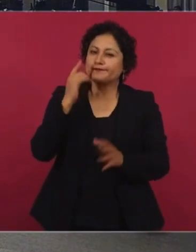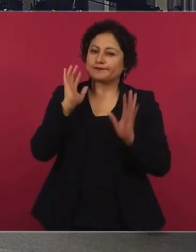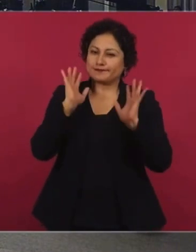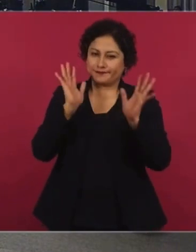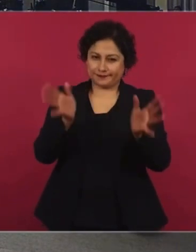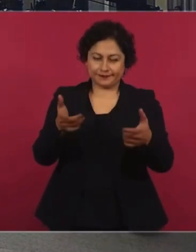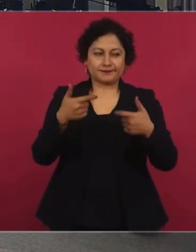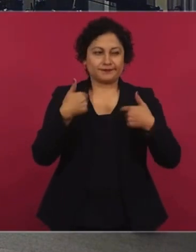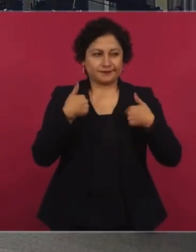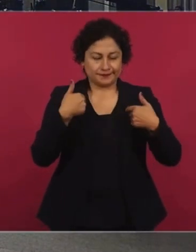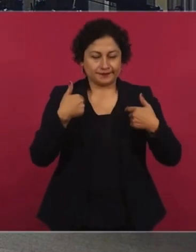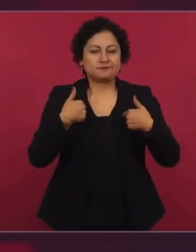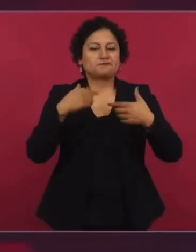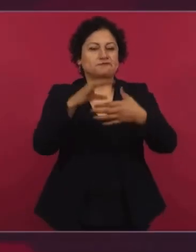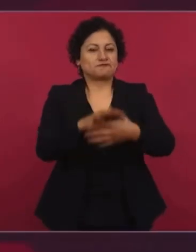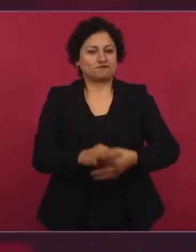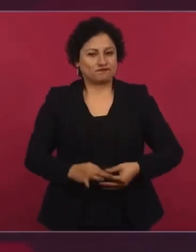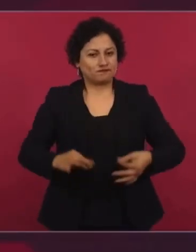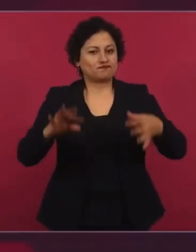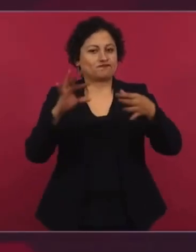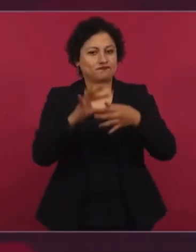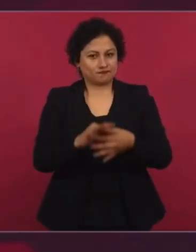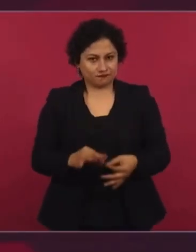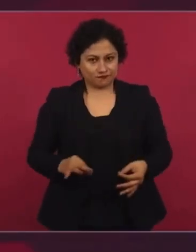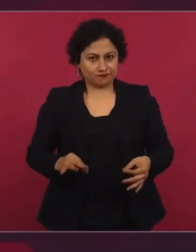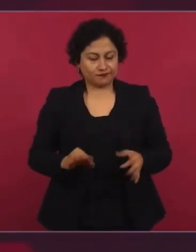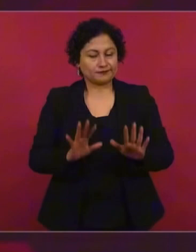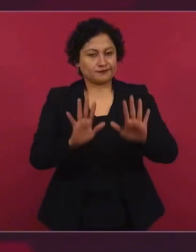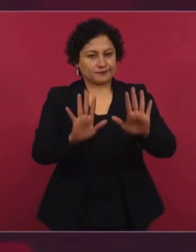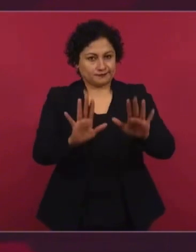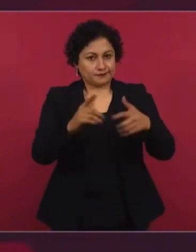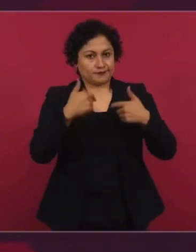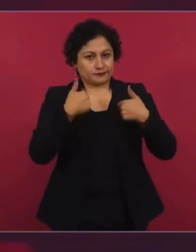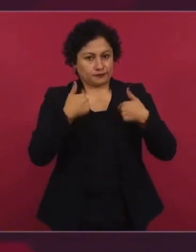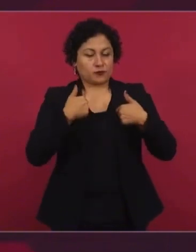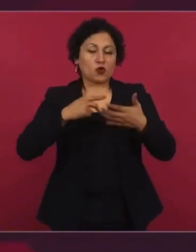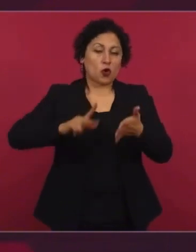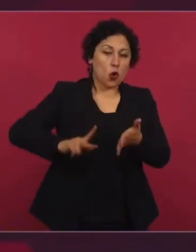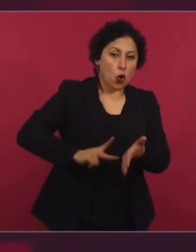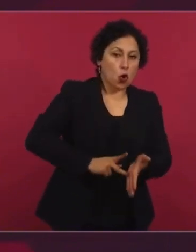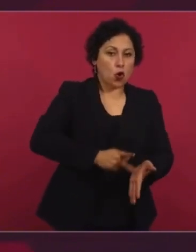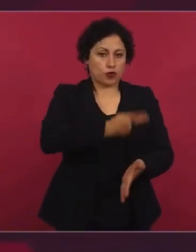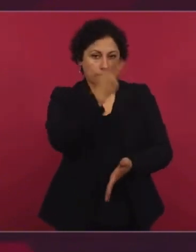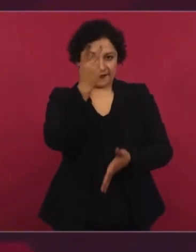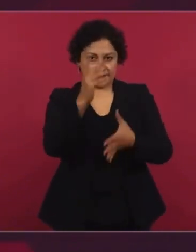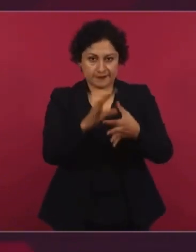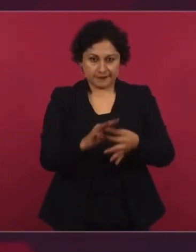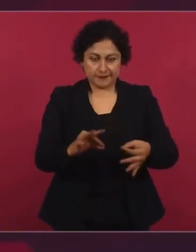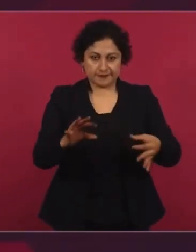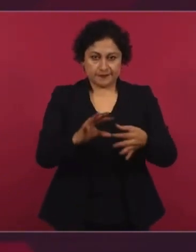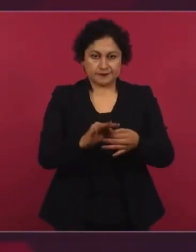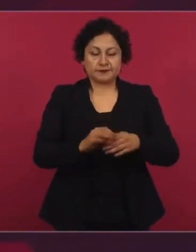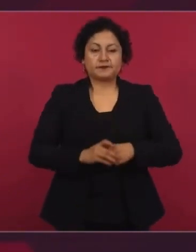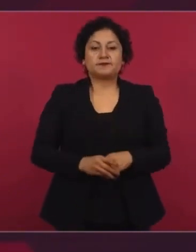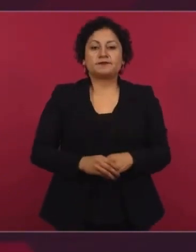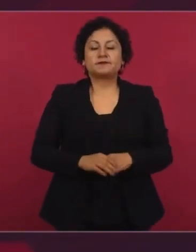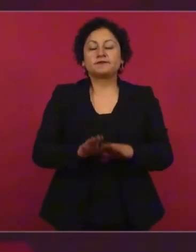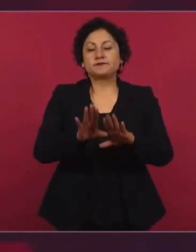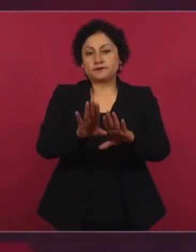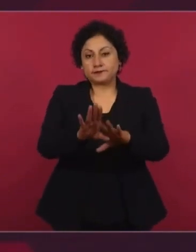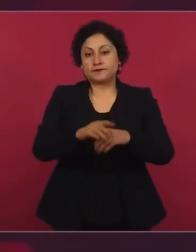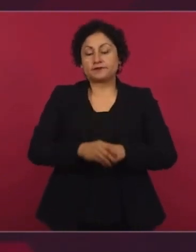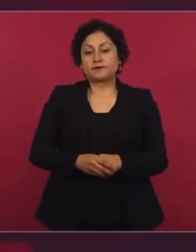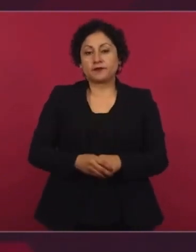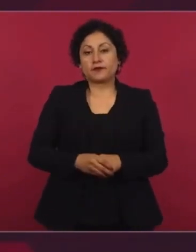lo vuelvo a describir. Hicimos el compromiso